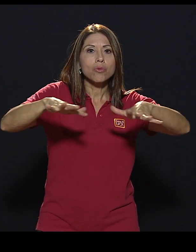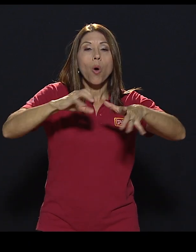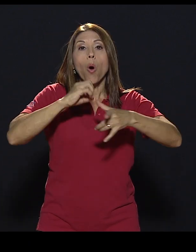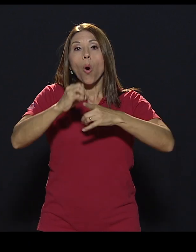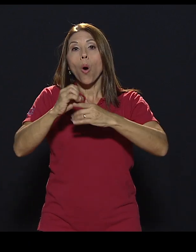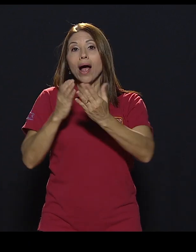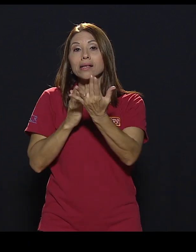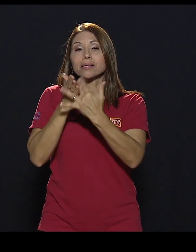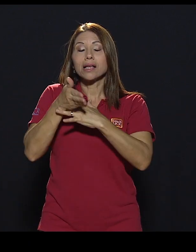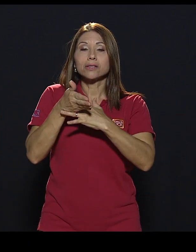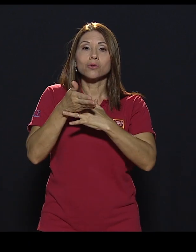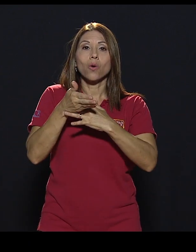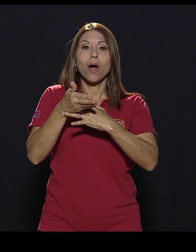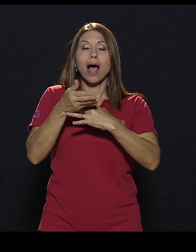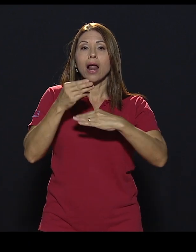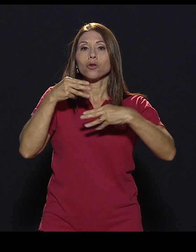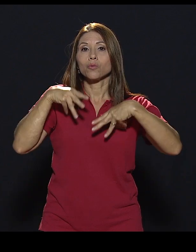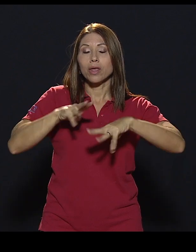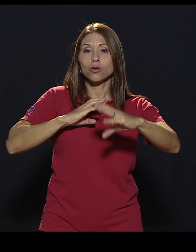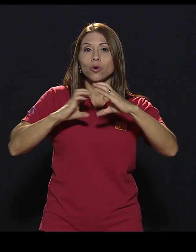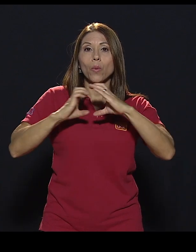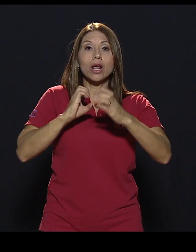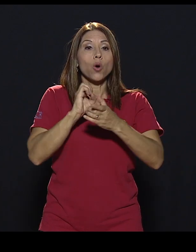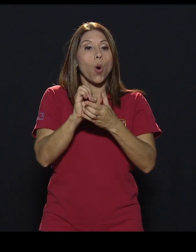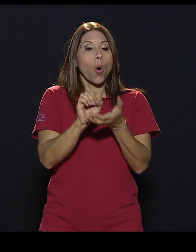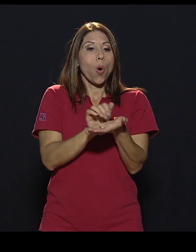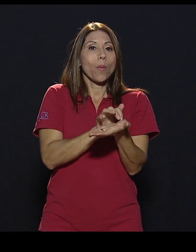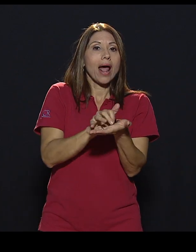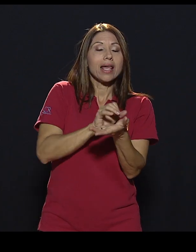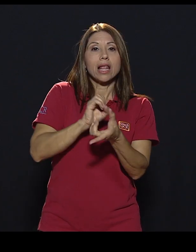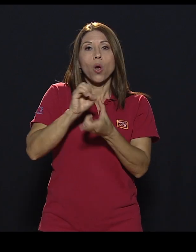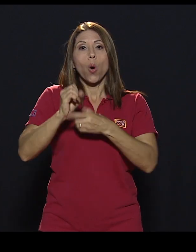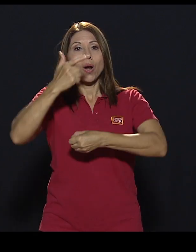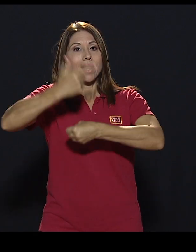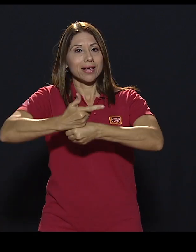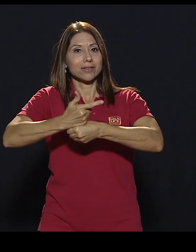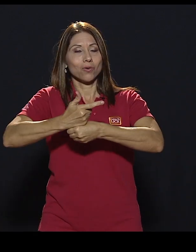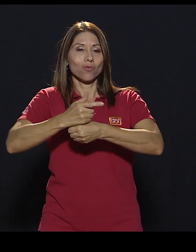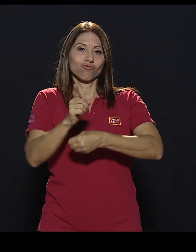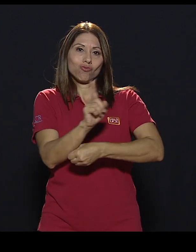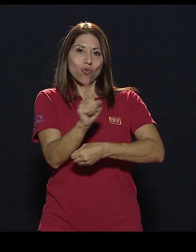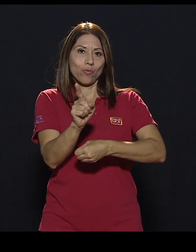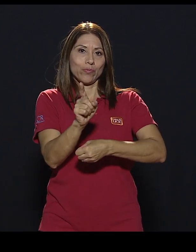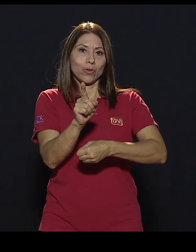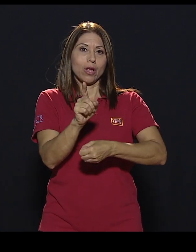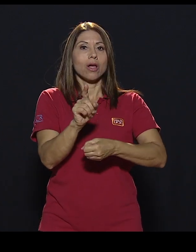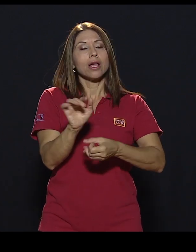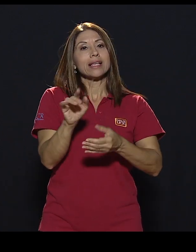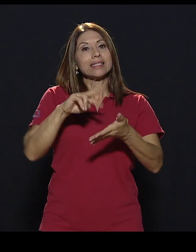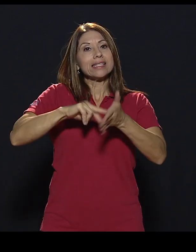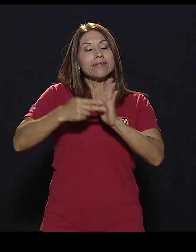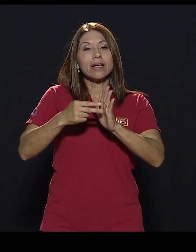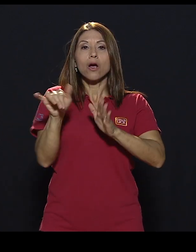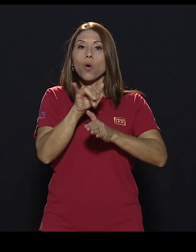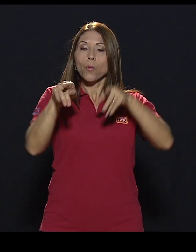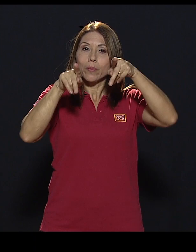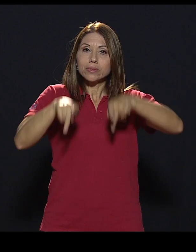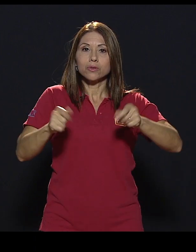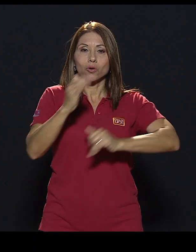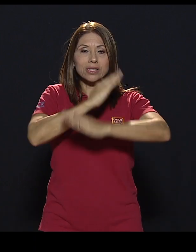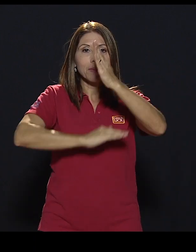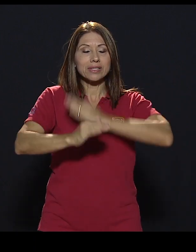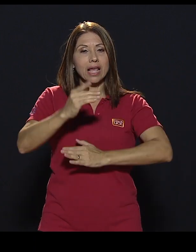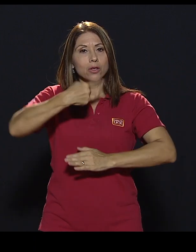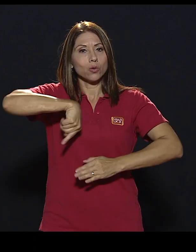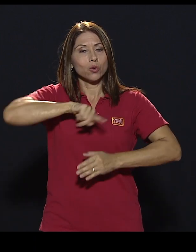a los medios, o el braille, o el lesco, ¿verdad? Sino que como personas con discapacidad